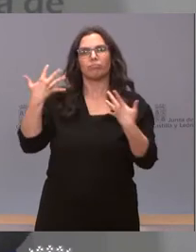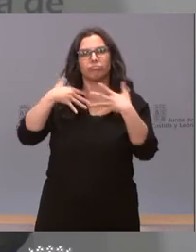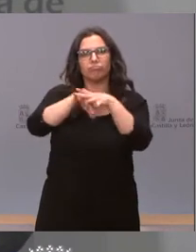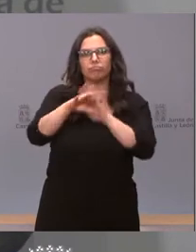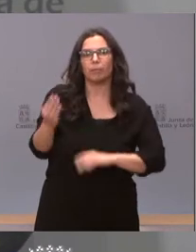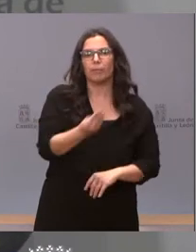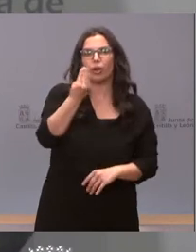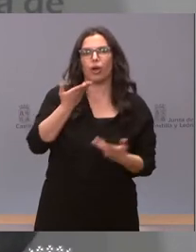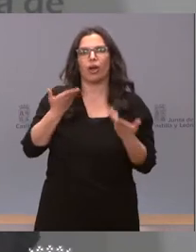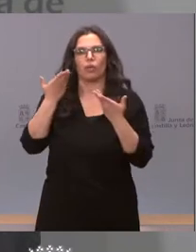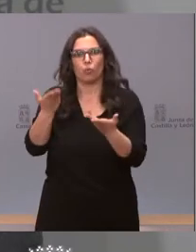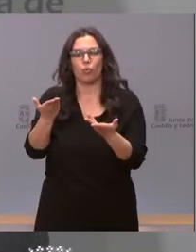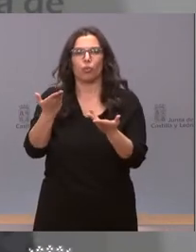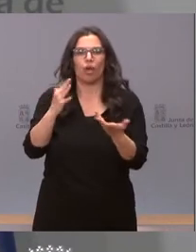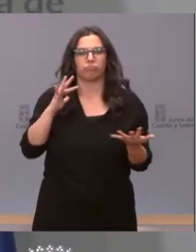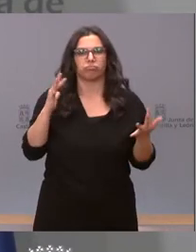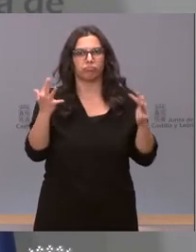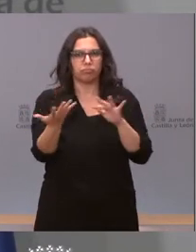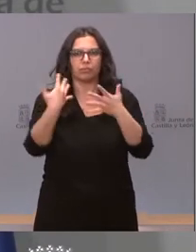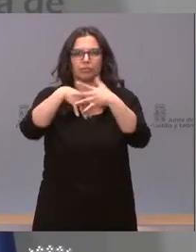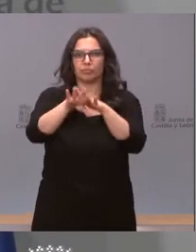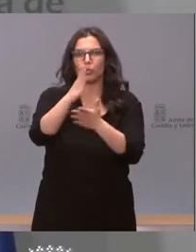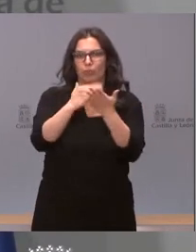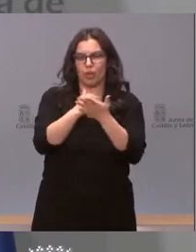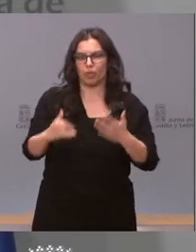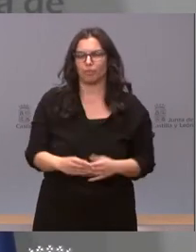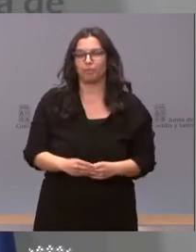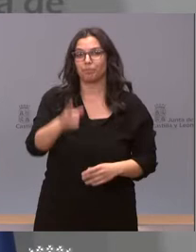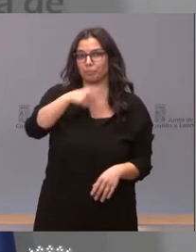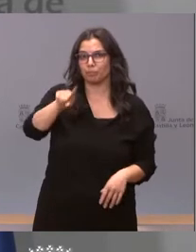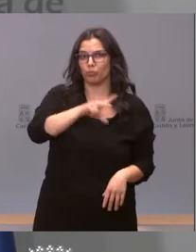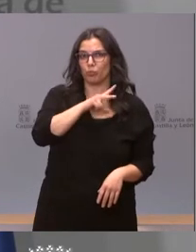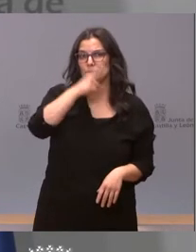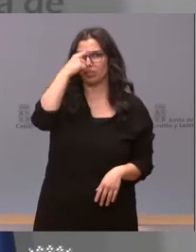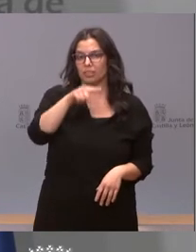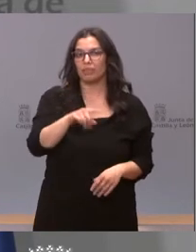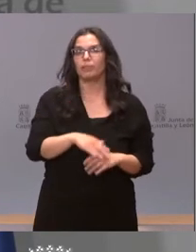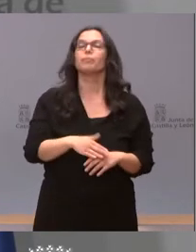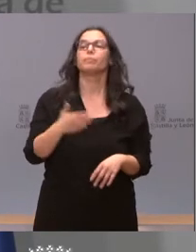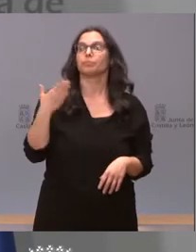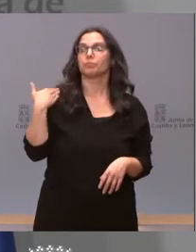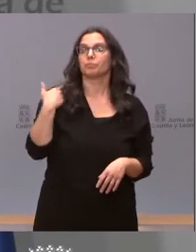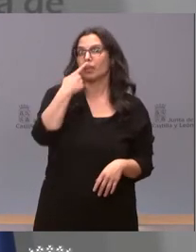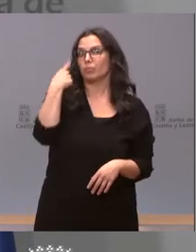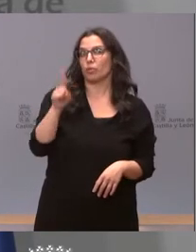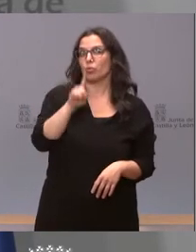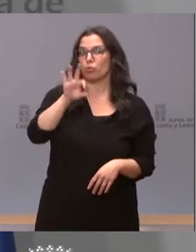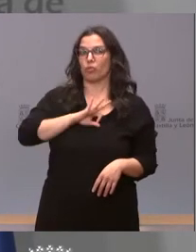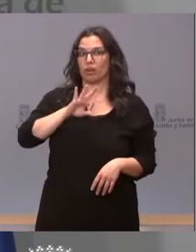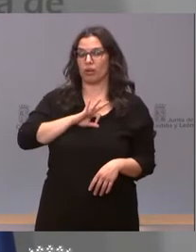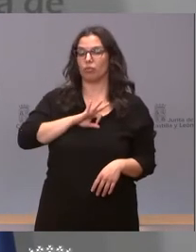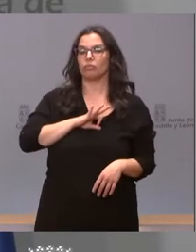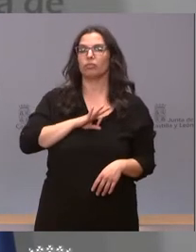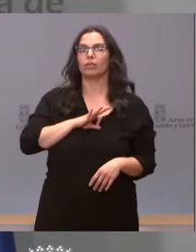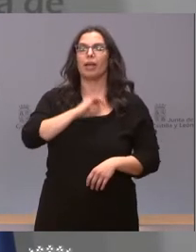y para ayudarla en su integración en nuestra comunidad. Saben ustedes que a 1 de enero de 2020 el número de extranjeros empadronados